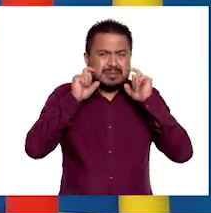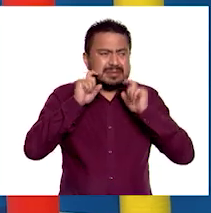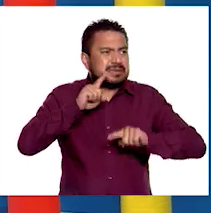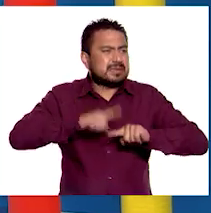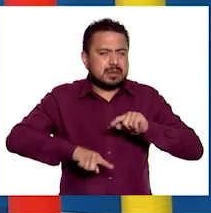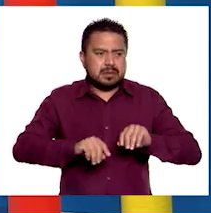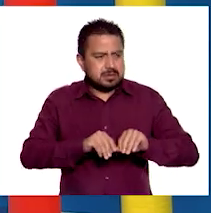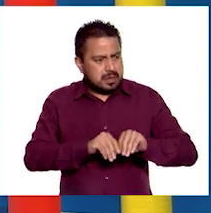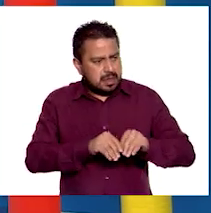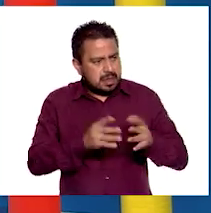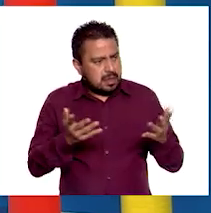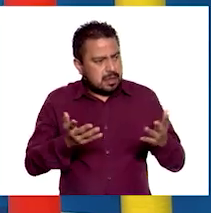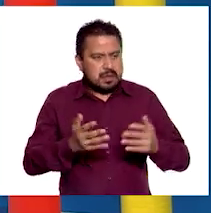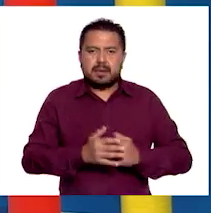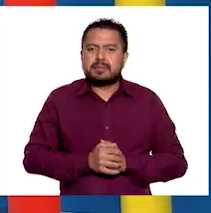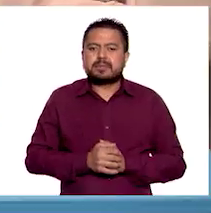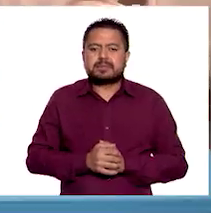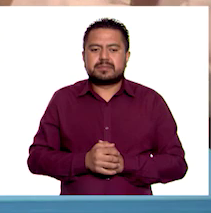¡Sí, claro!